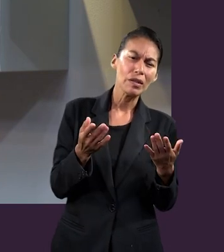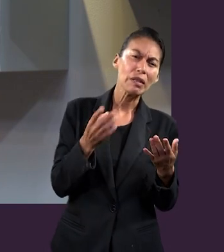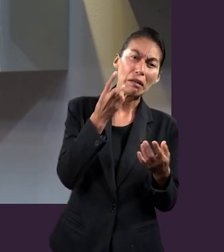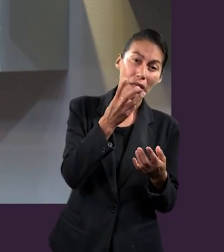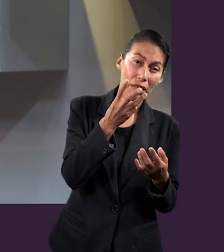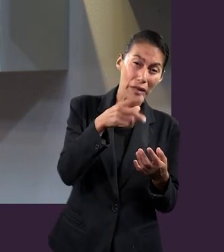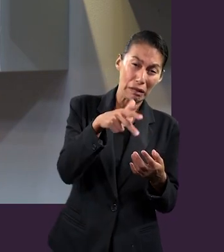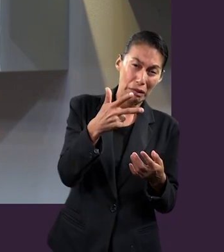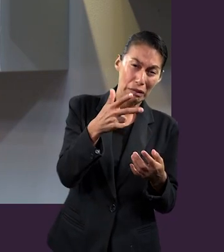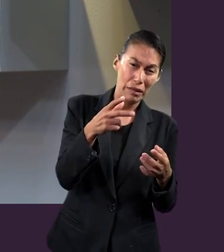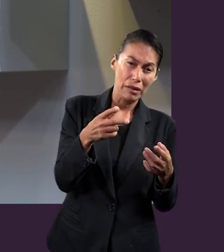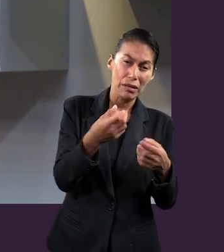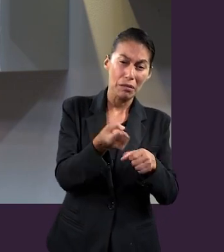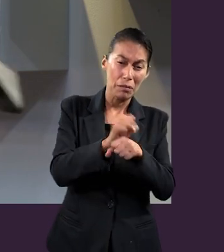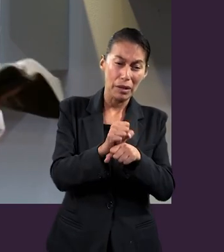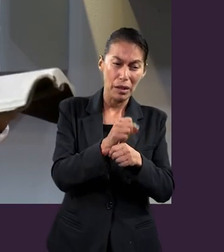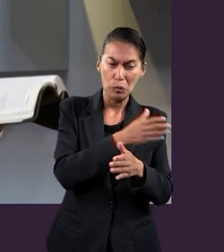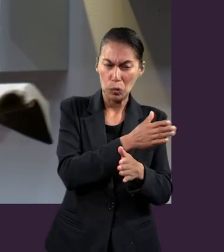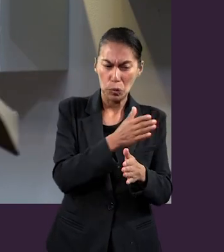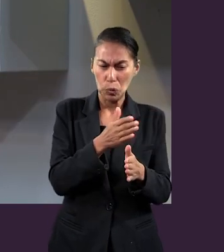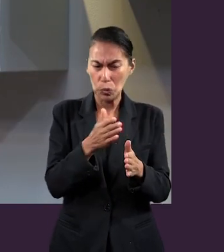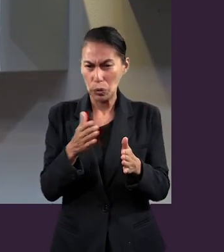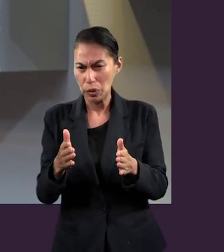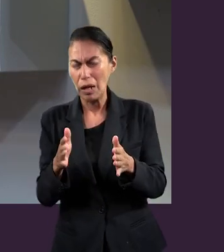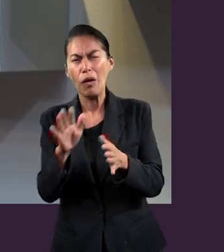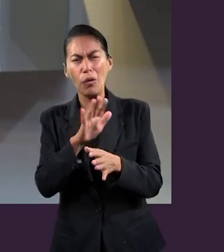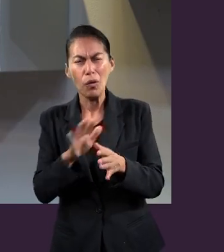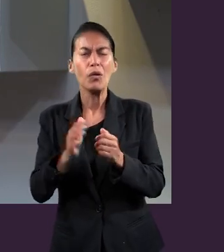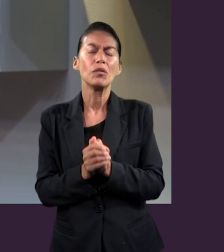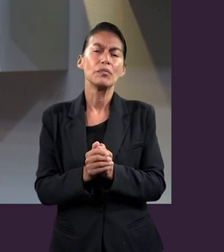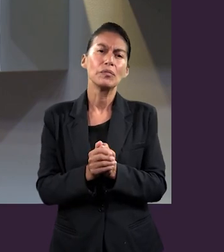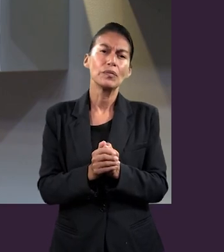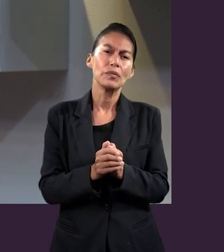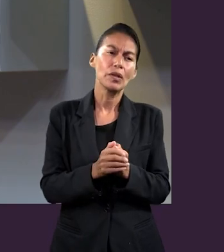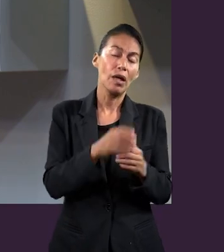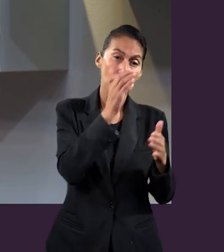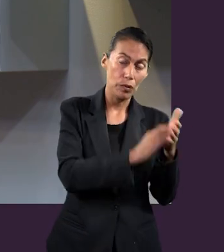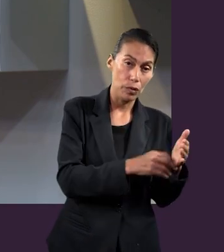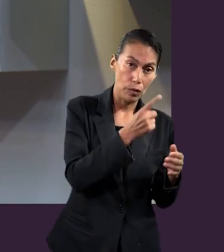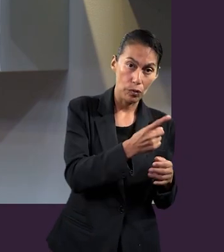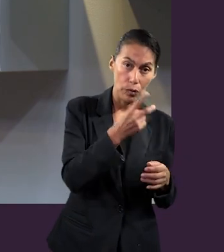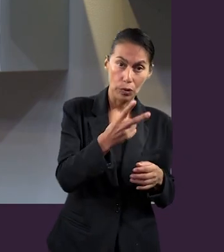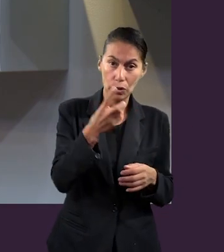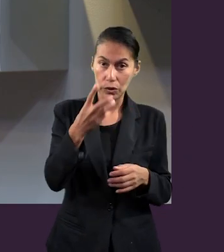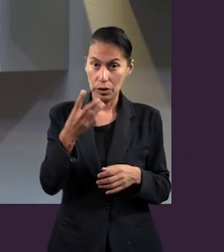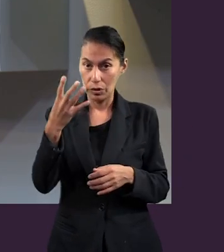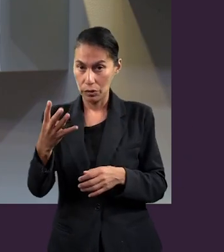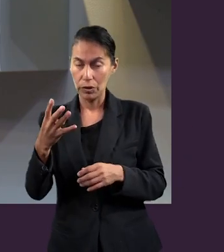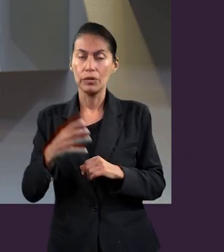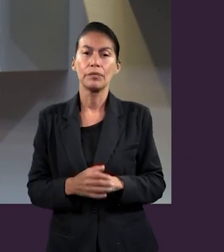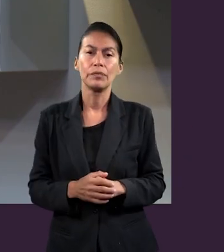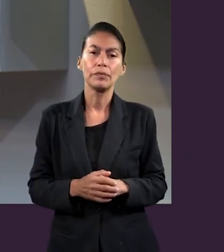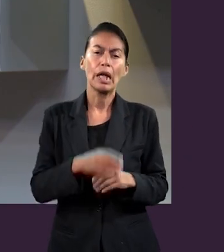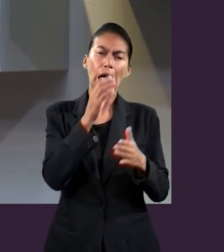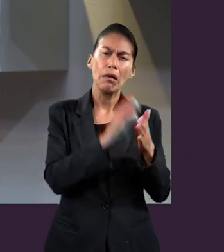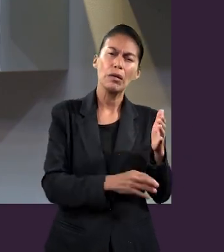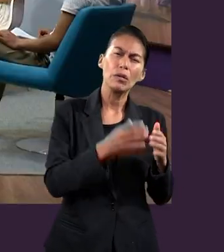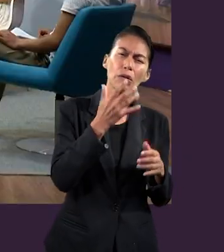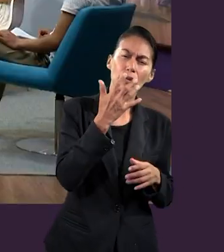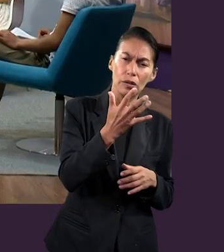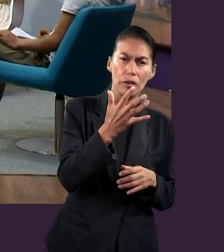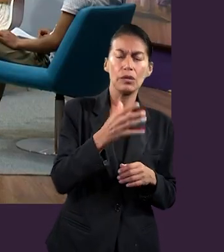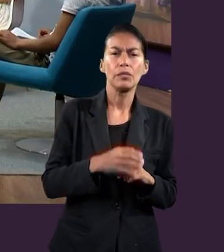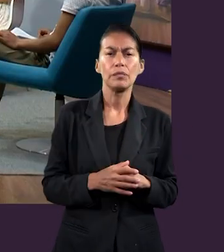repaso general de las trece semanas anteriores, viendo el capítulo uno, dos, tres y cuatro.